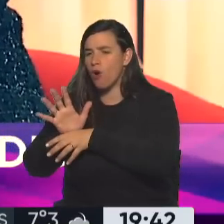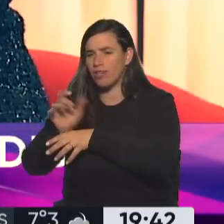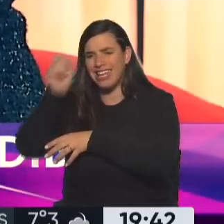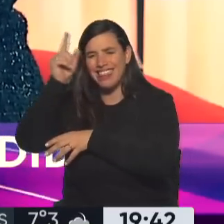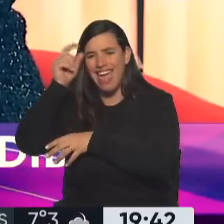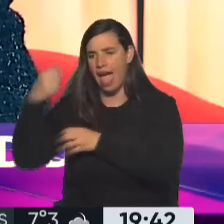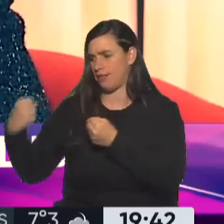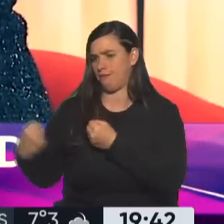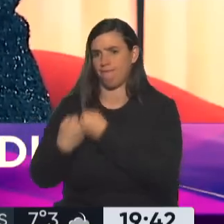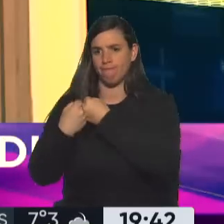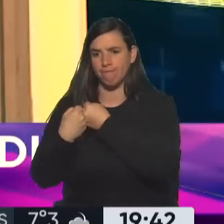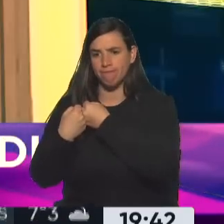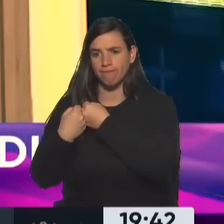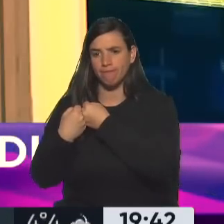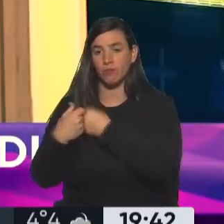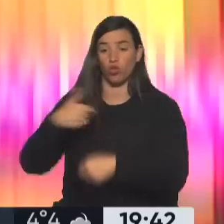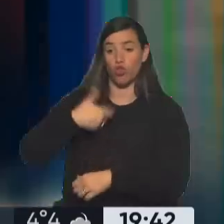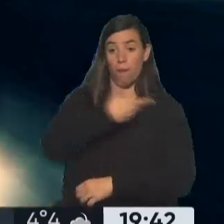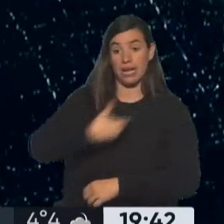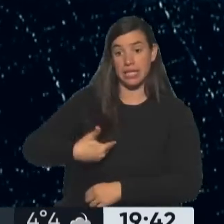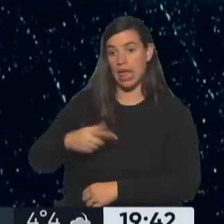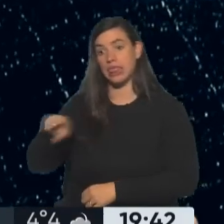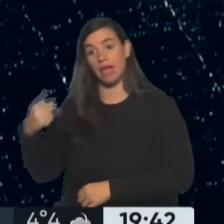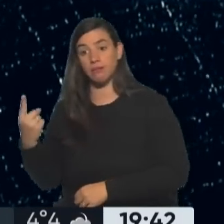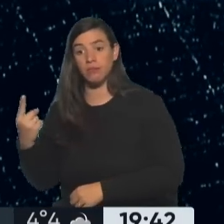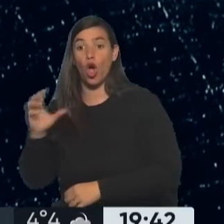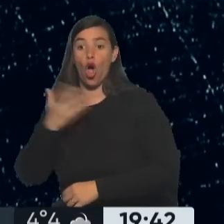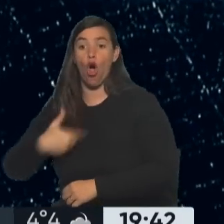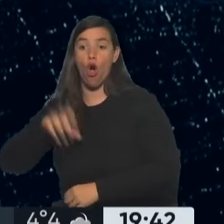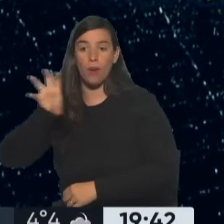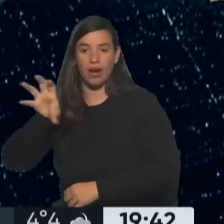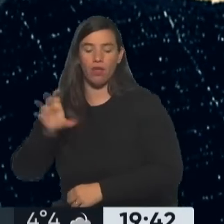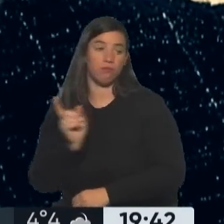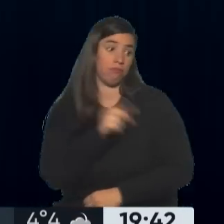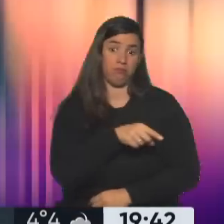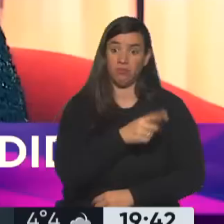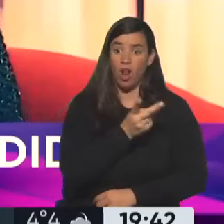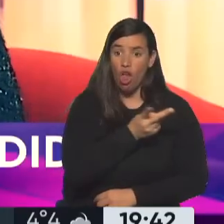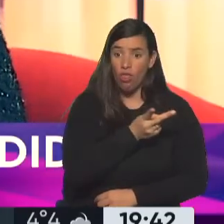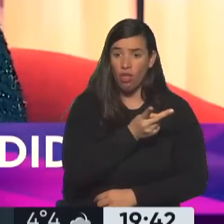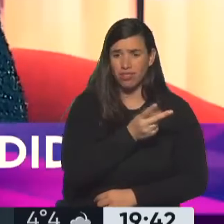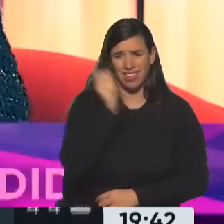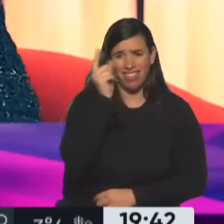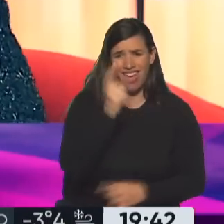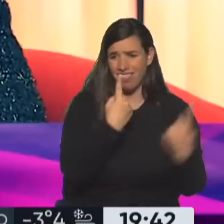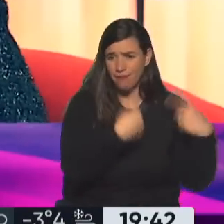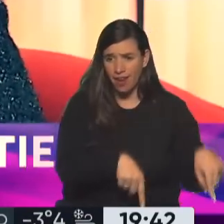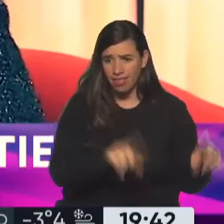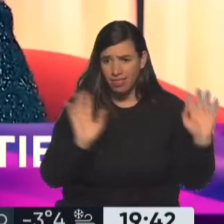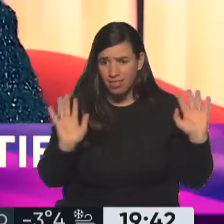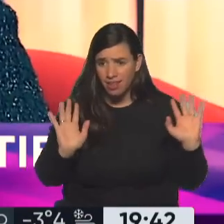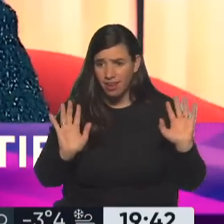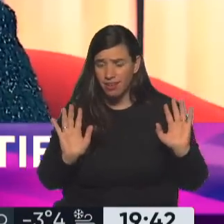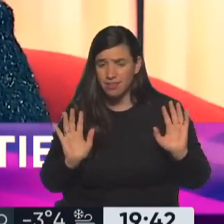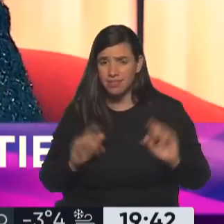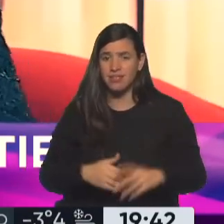yo como candidata a presidente de la nación. Él expresa otra idea que es la que expresa la reta. Sería una